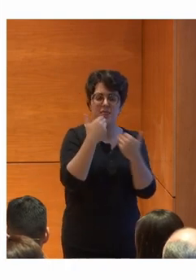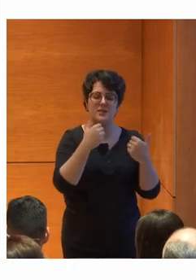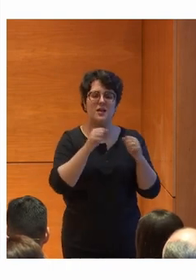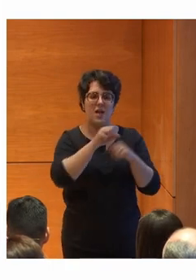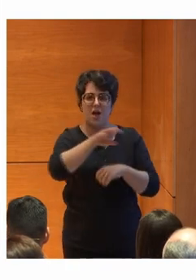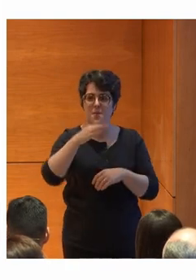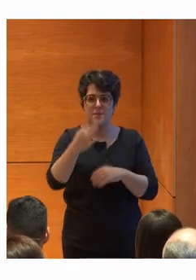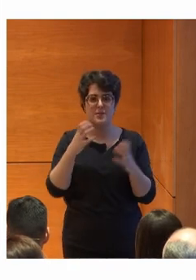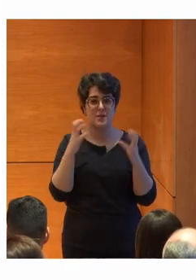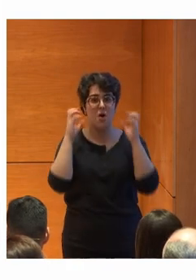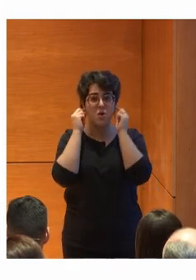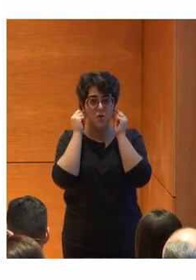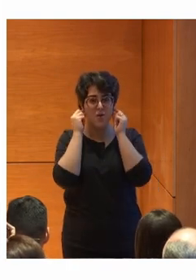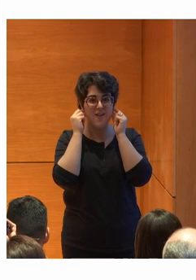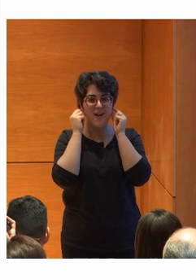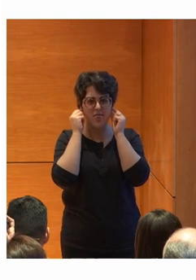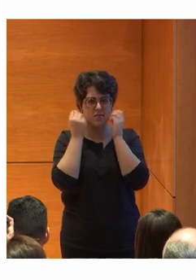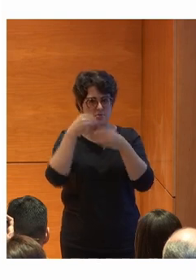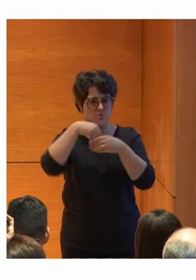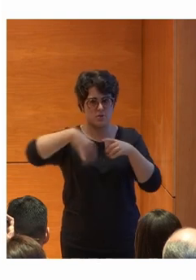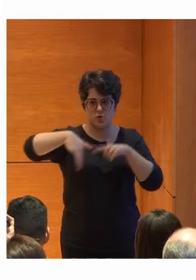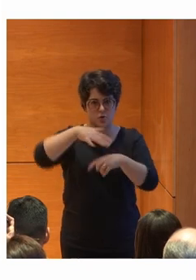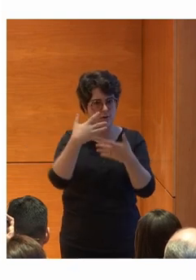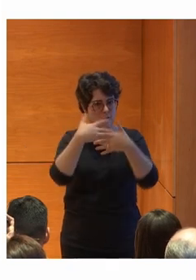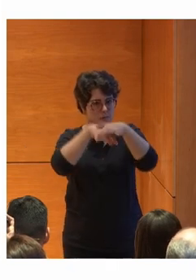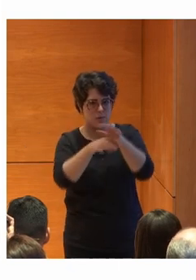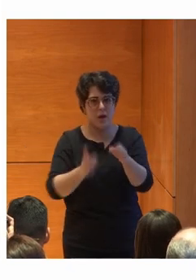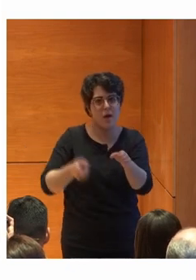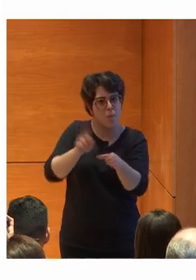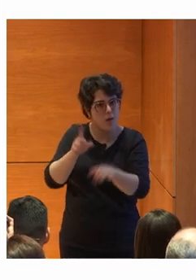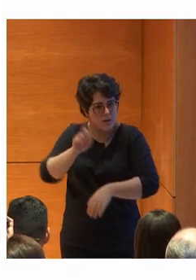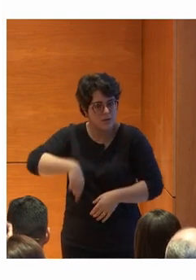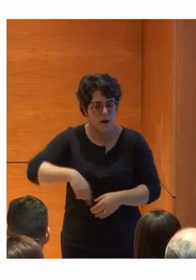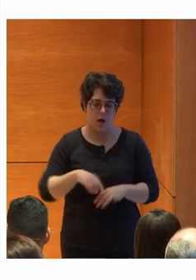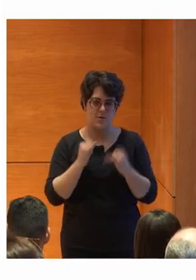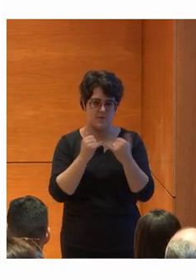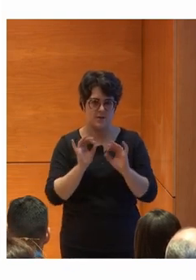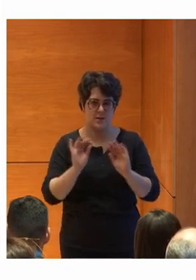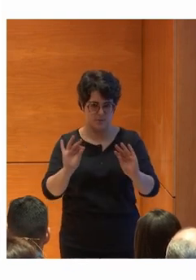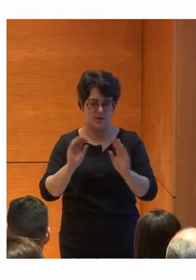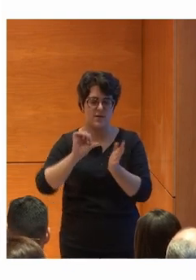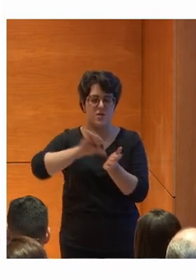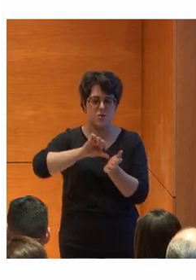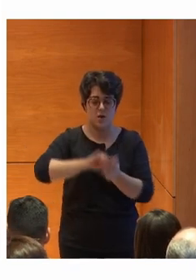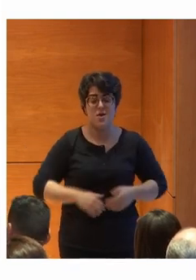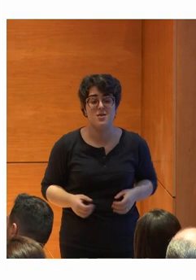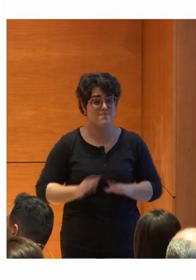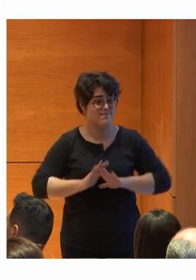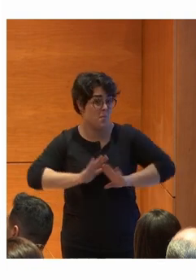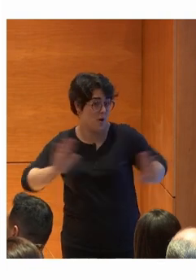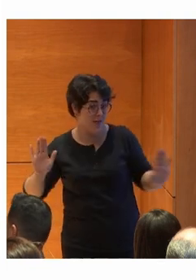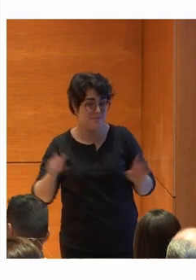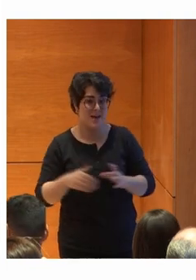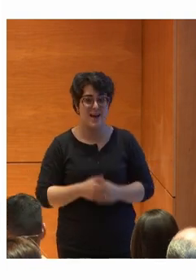los auriculares Ha podido integrarse y ser parte de la fiesta de su ciudad Bueno, pues hasta aquí